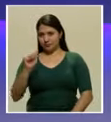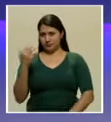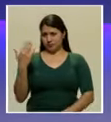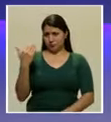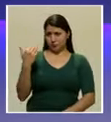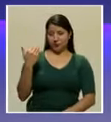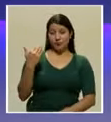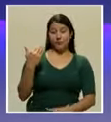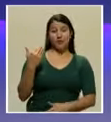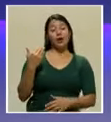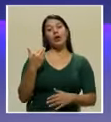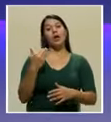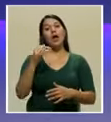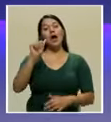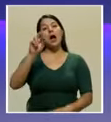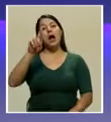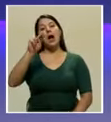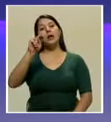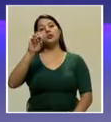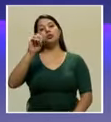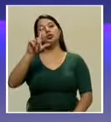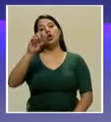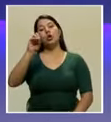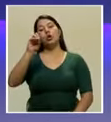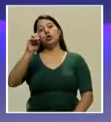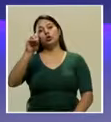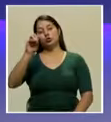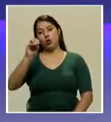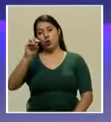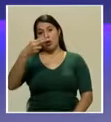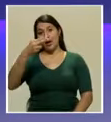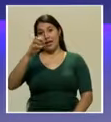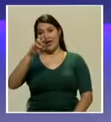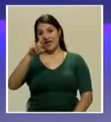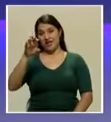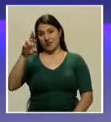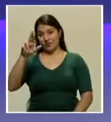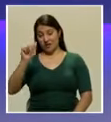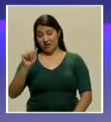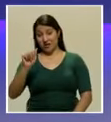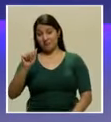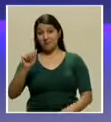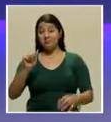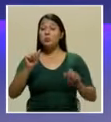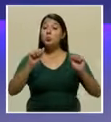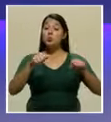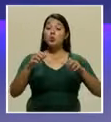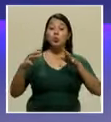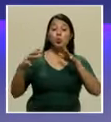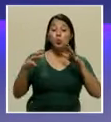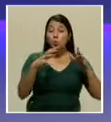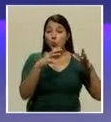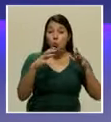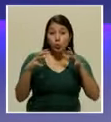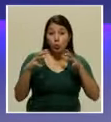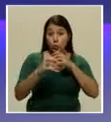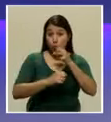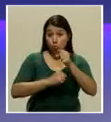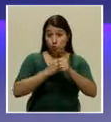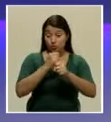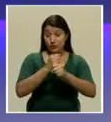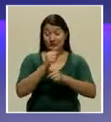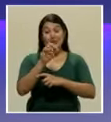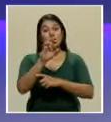el maestro Arnoldo Herrera González habría cumplido 97 años. Don Arnoldo,